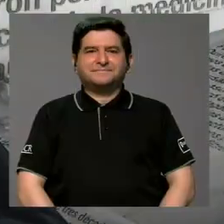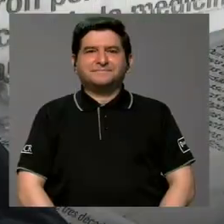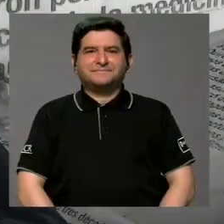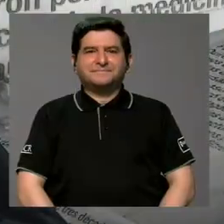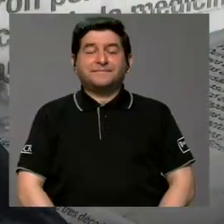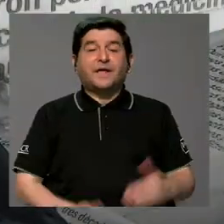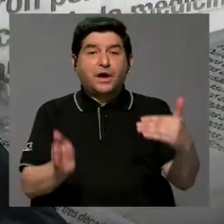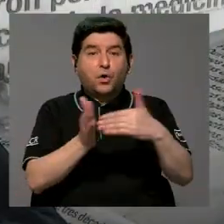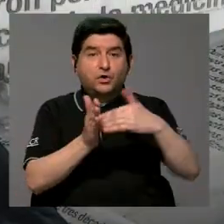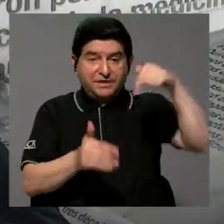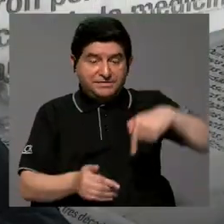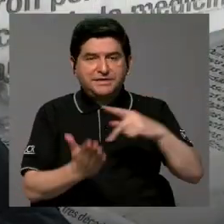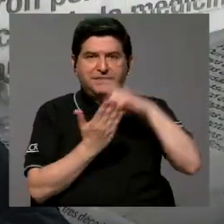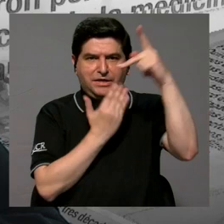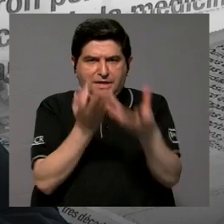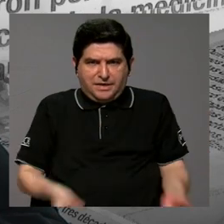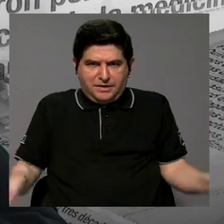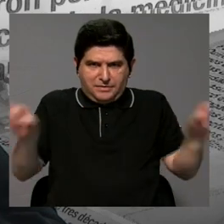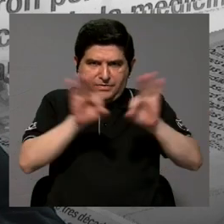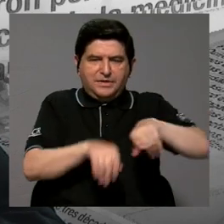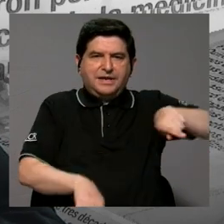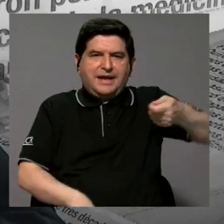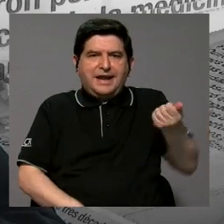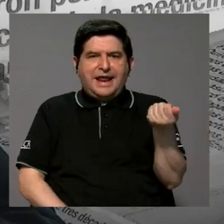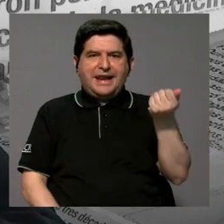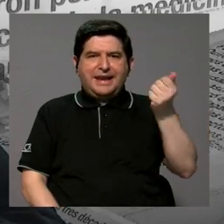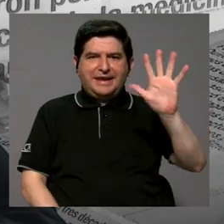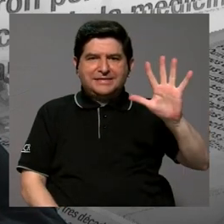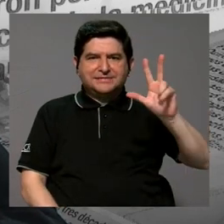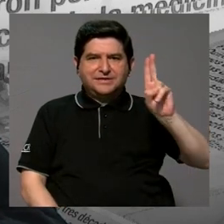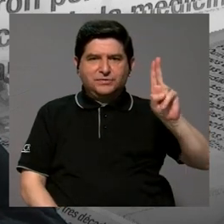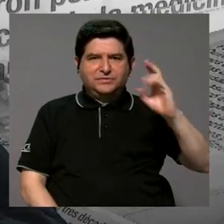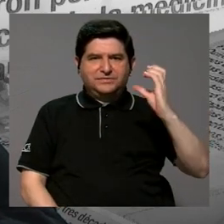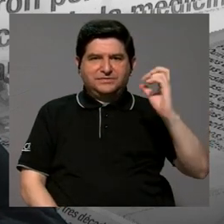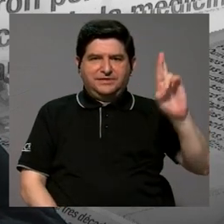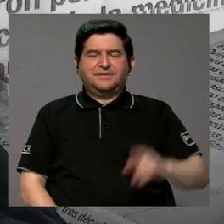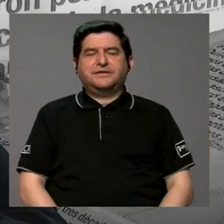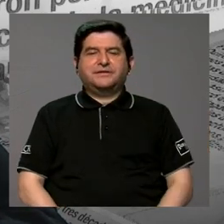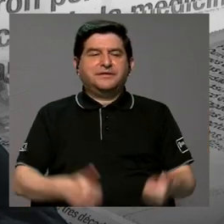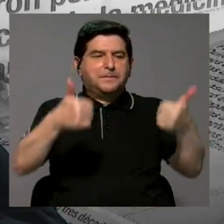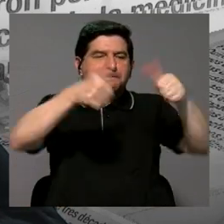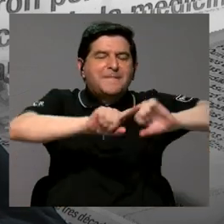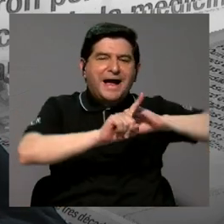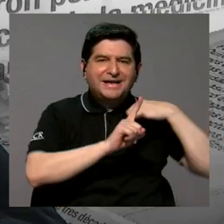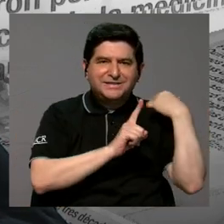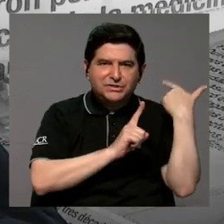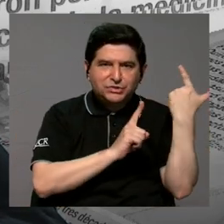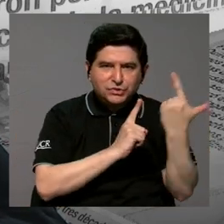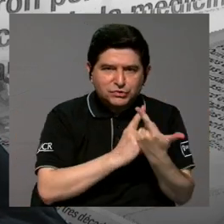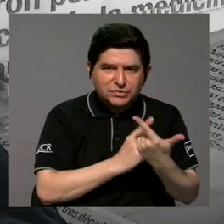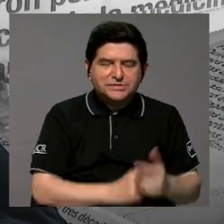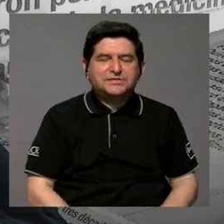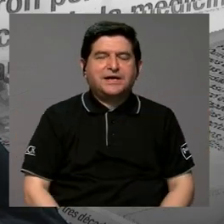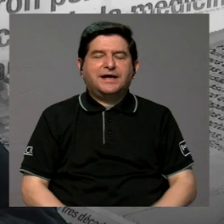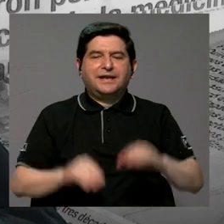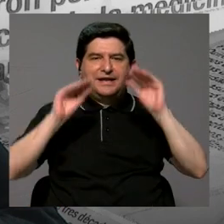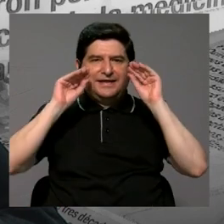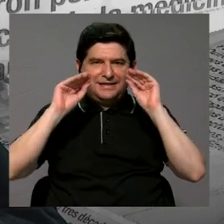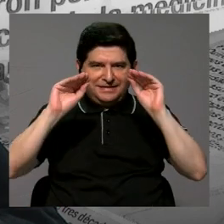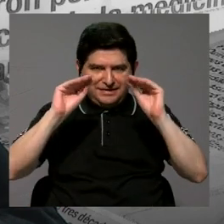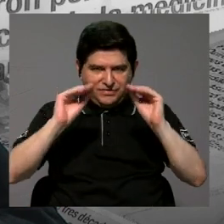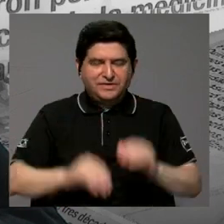Estamos de regreso con lo que importa aquí por el Canal 15 UCR, un pacto social por la educación